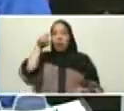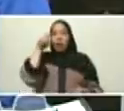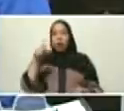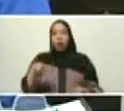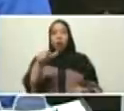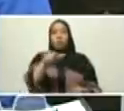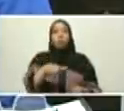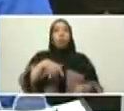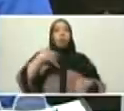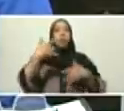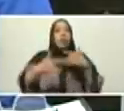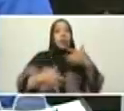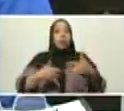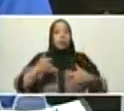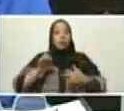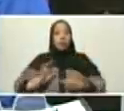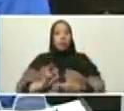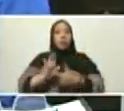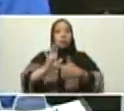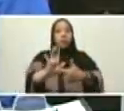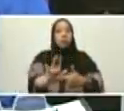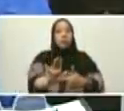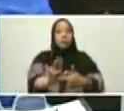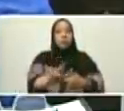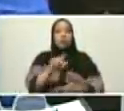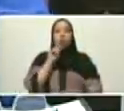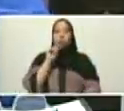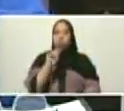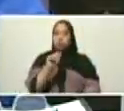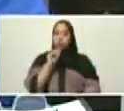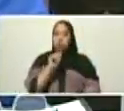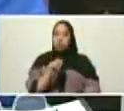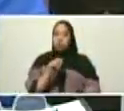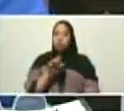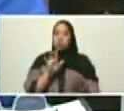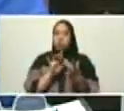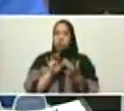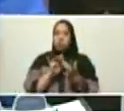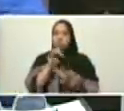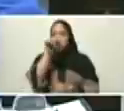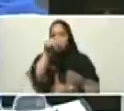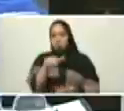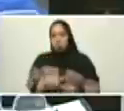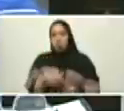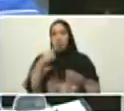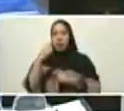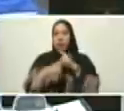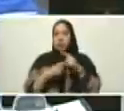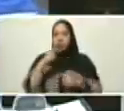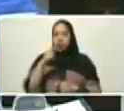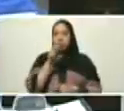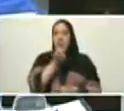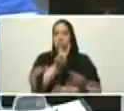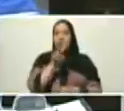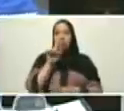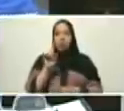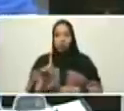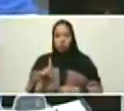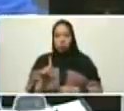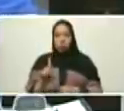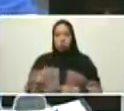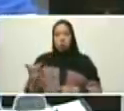y a cada individuo en el momento que le toque. Pues, en este caso, el siglo XXI, nosotros hemos